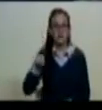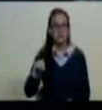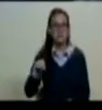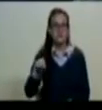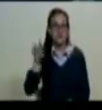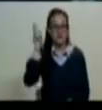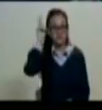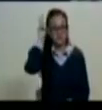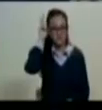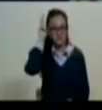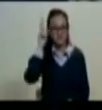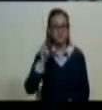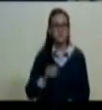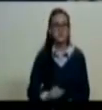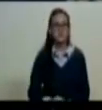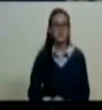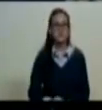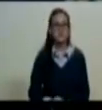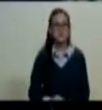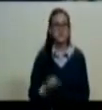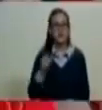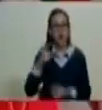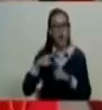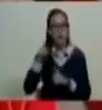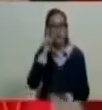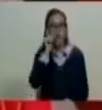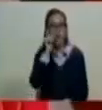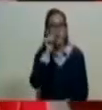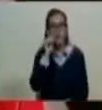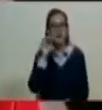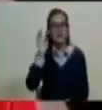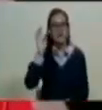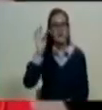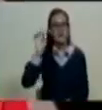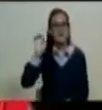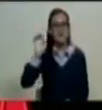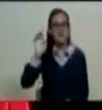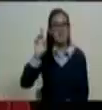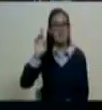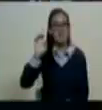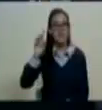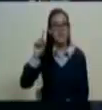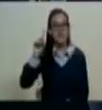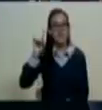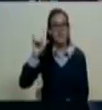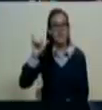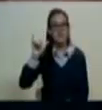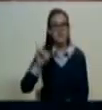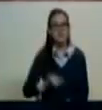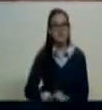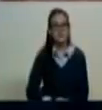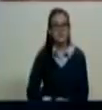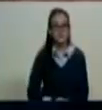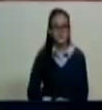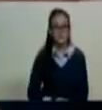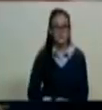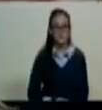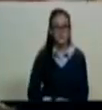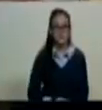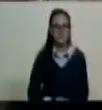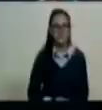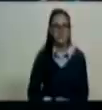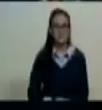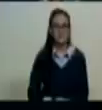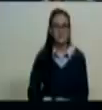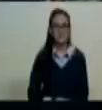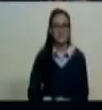Indígena yurpa. Freddy Panapera. Panapera, ¿dónde está? Aquí está.